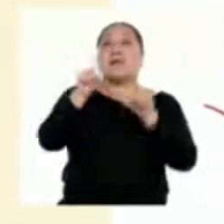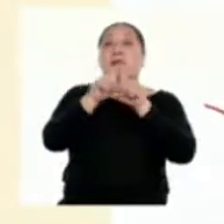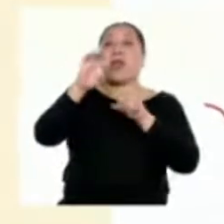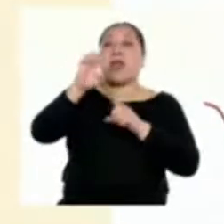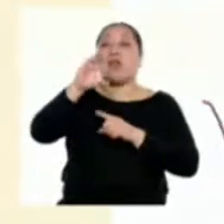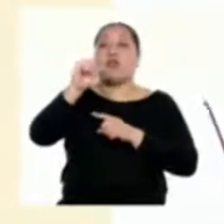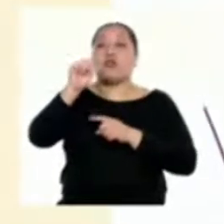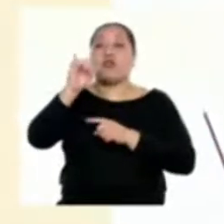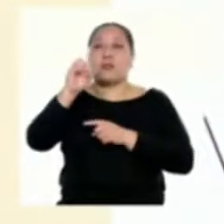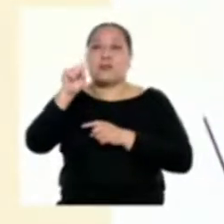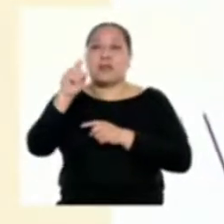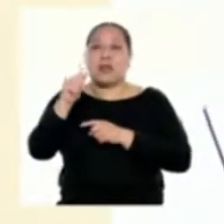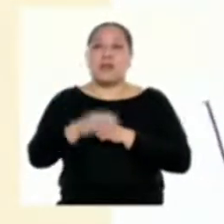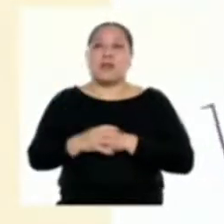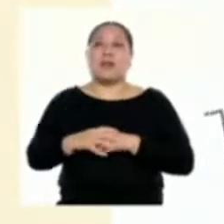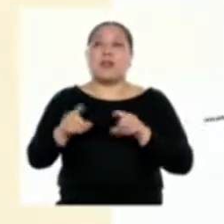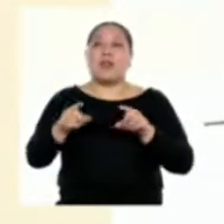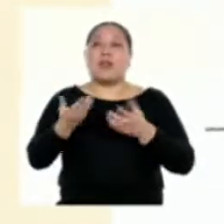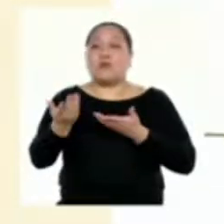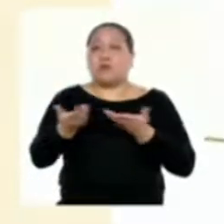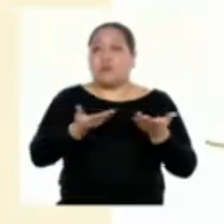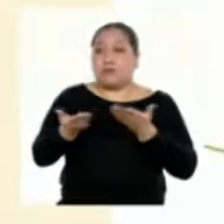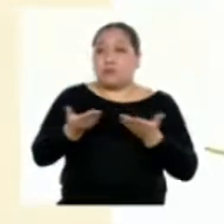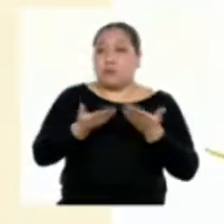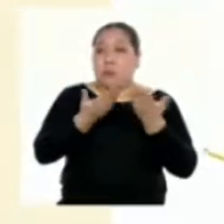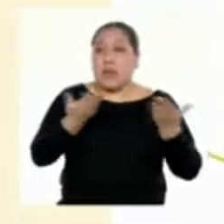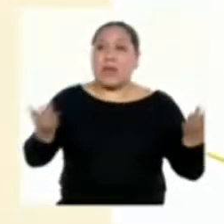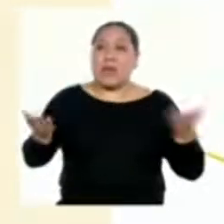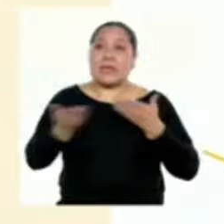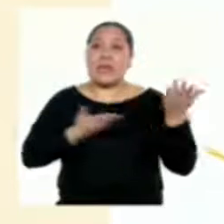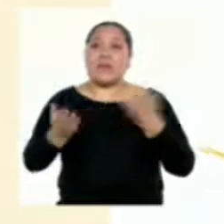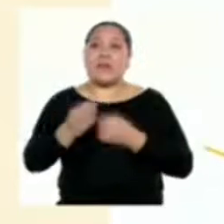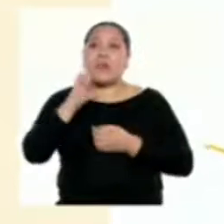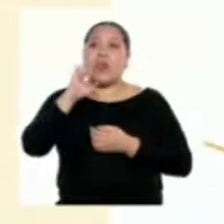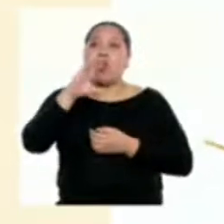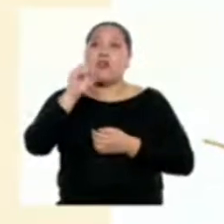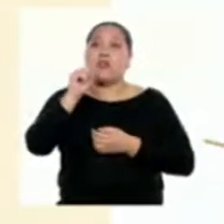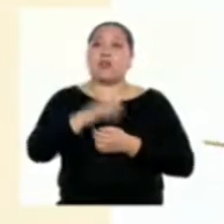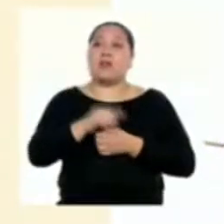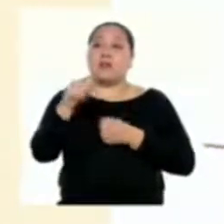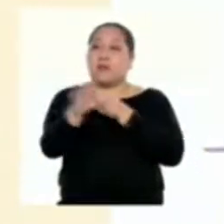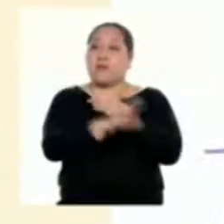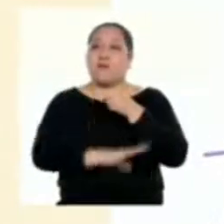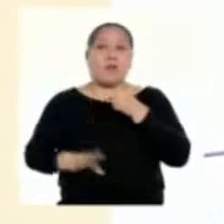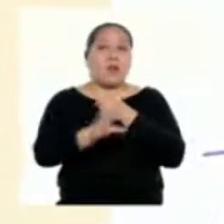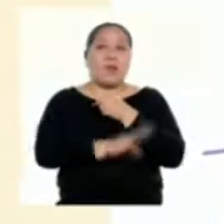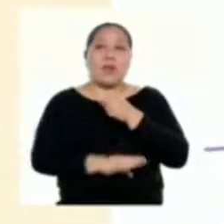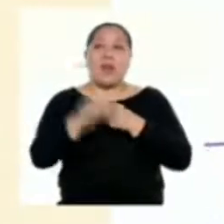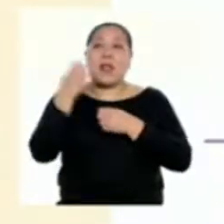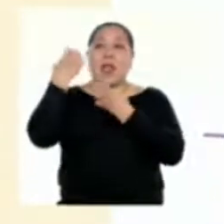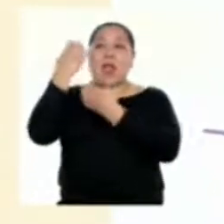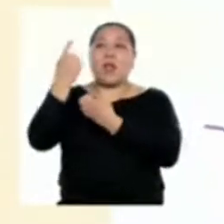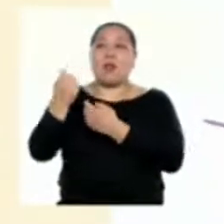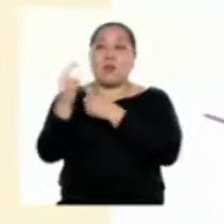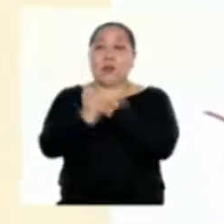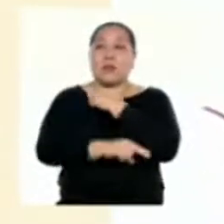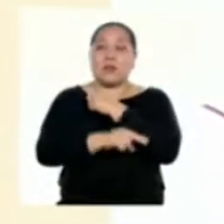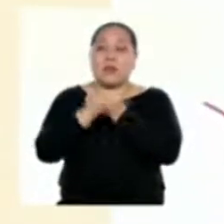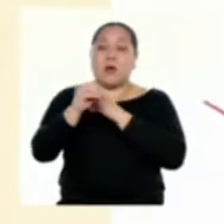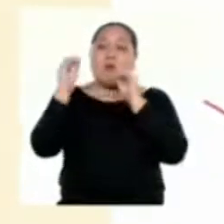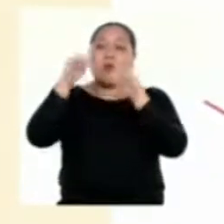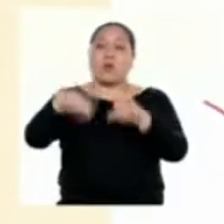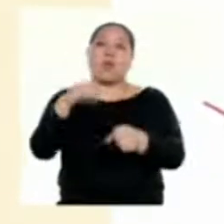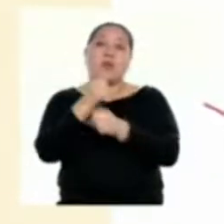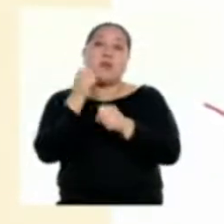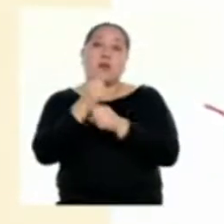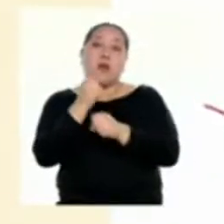ecosistemas son un pilar fundamental de las economías nacionales, pues tienen un alto potencial de generación de empleo, bienestar social